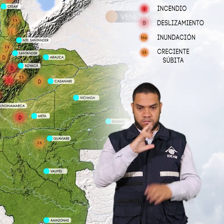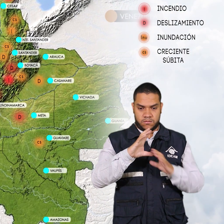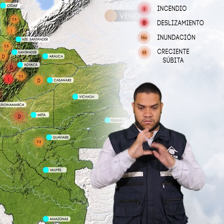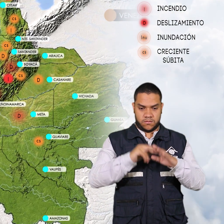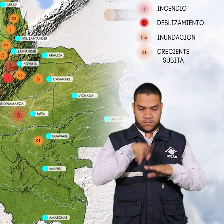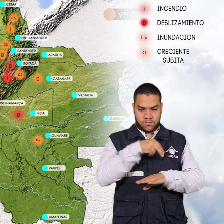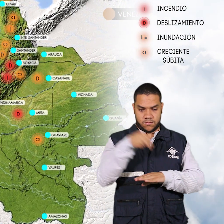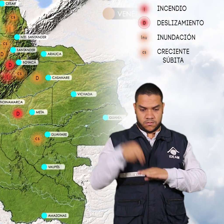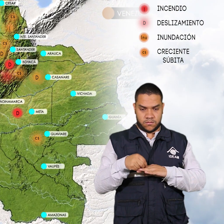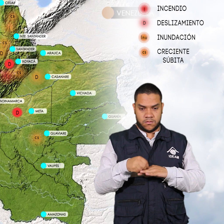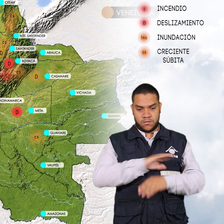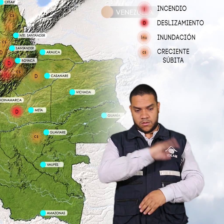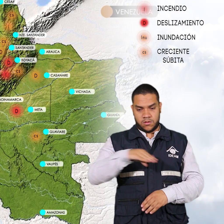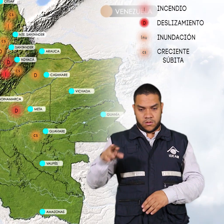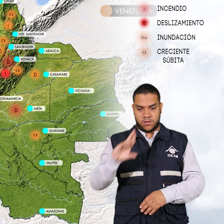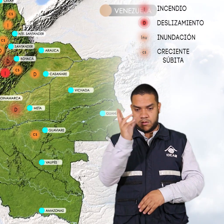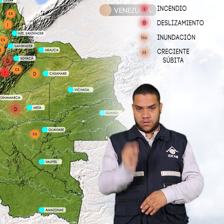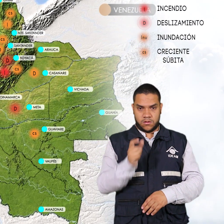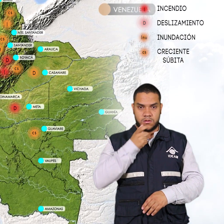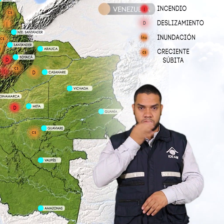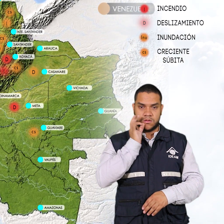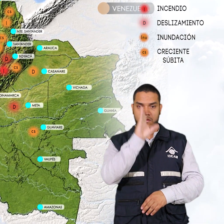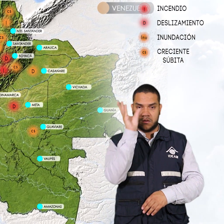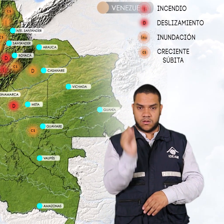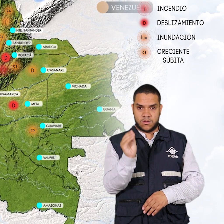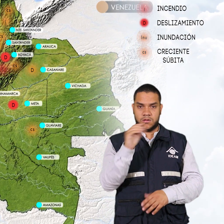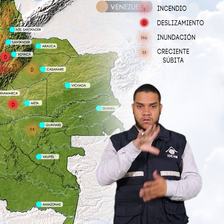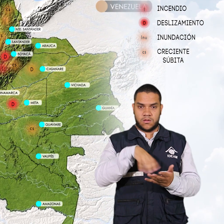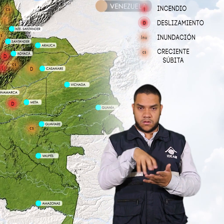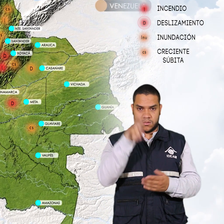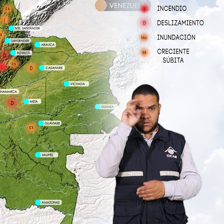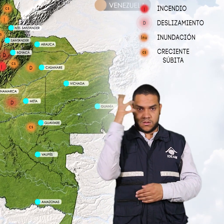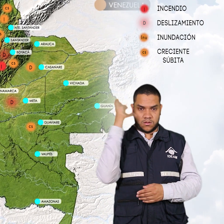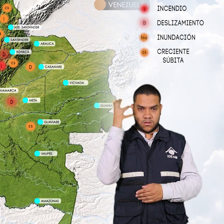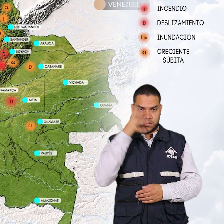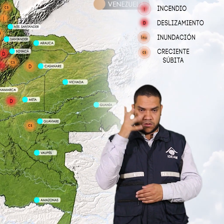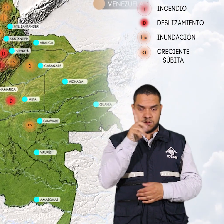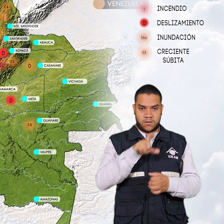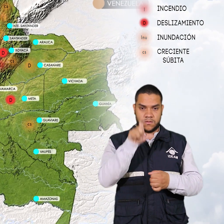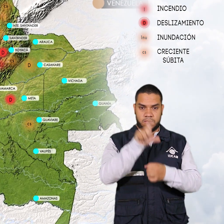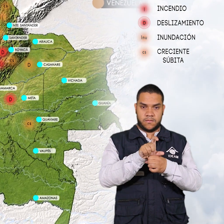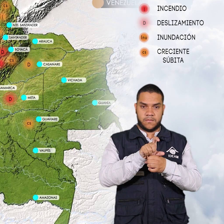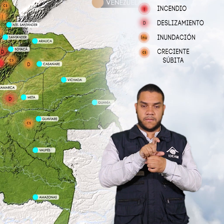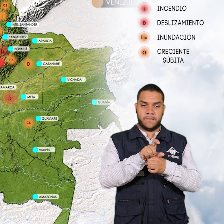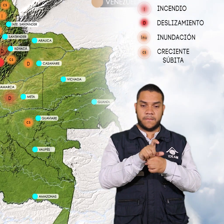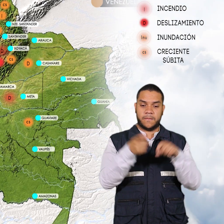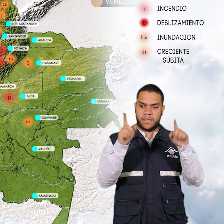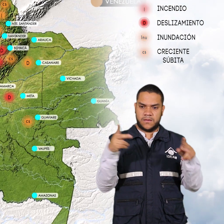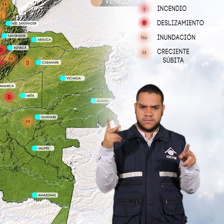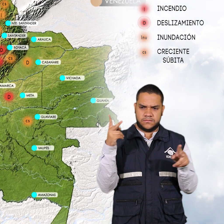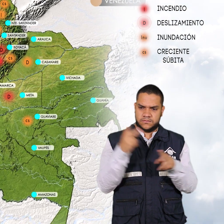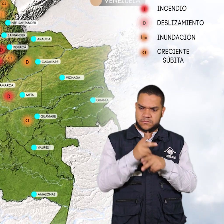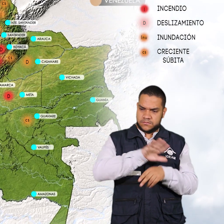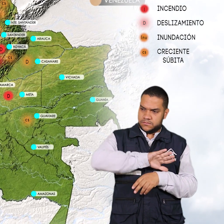nariño antioquia risaralda caldas quindío santander norte de santander y cundinamarca por amenaza